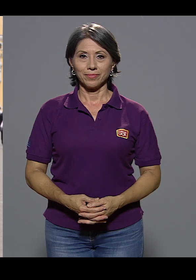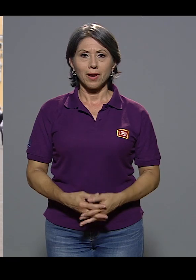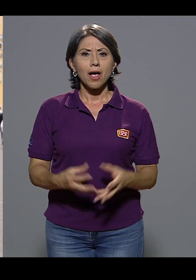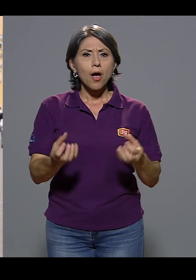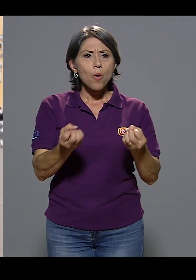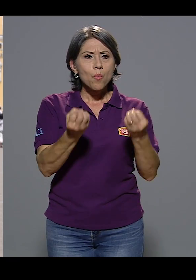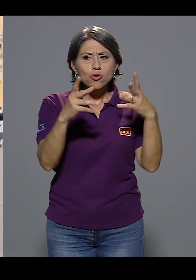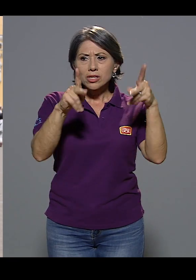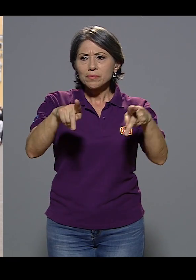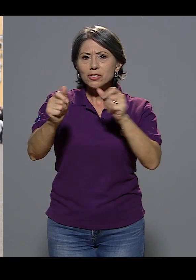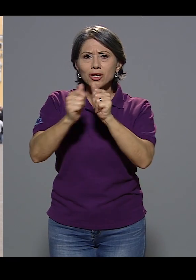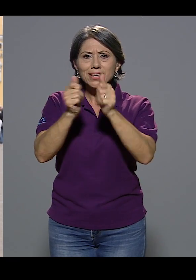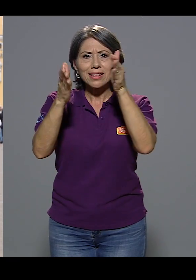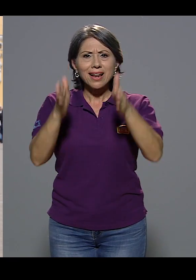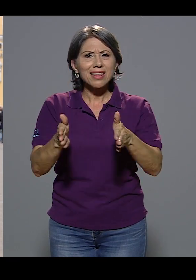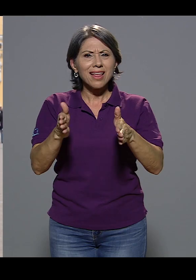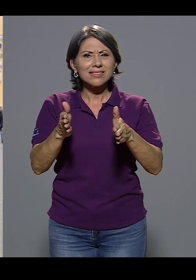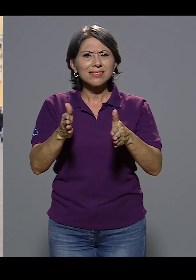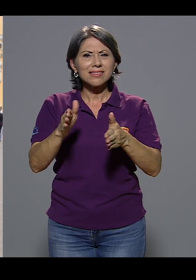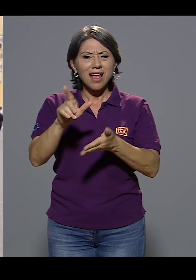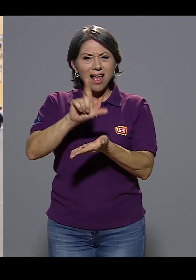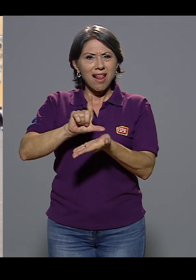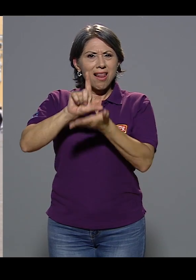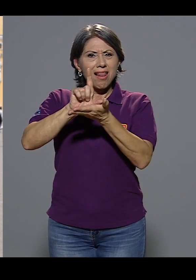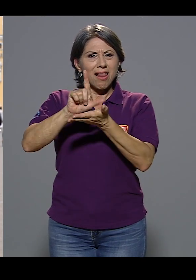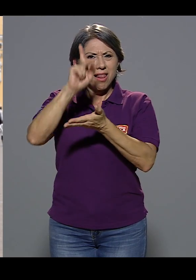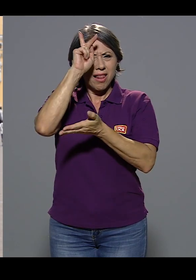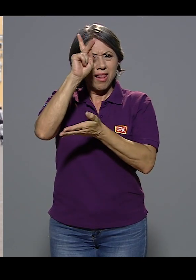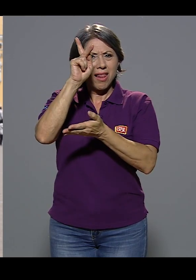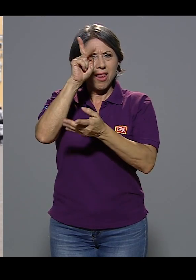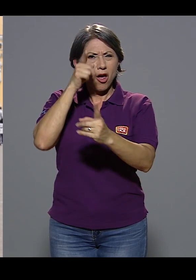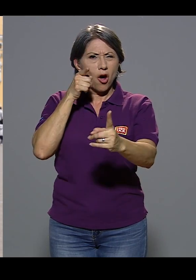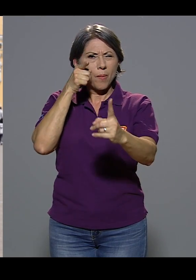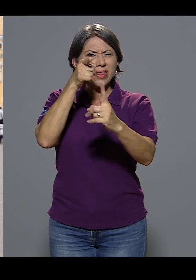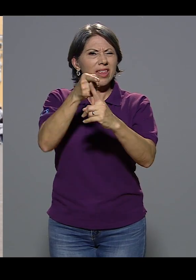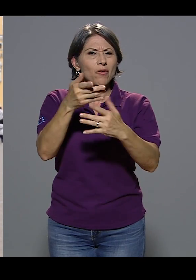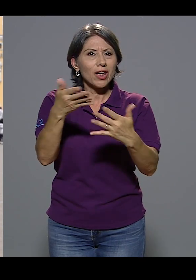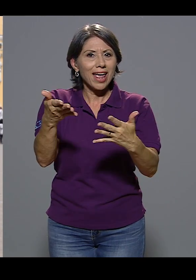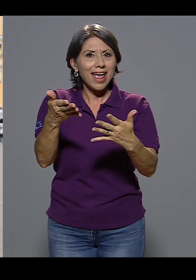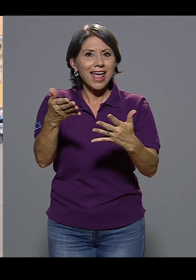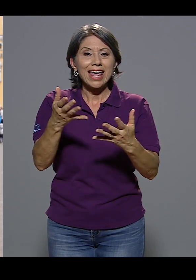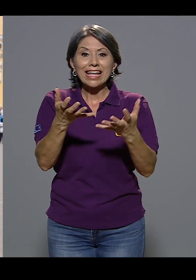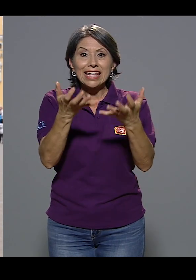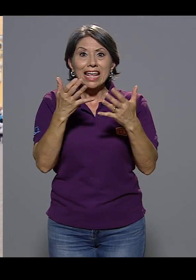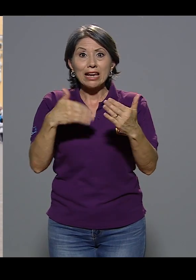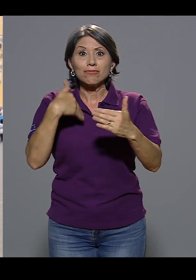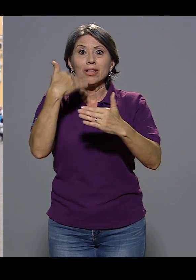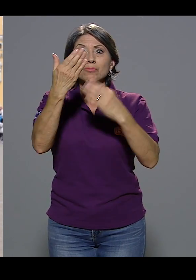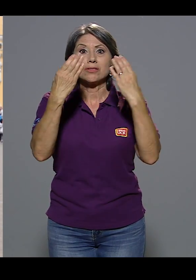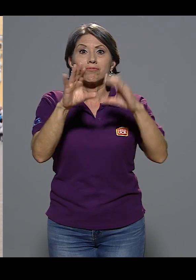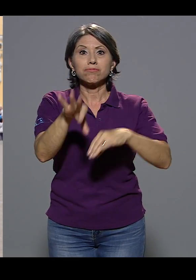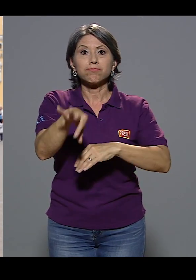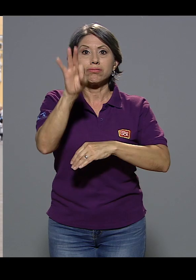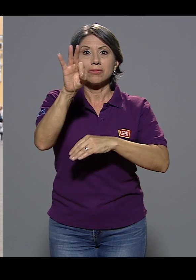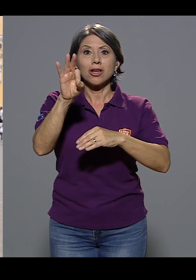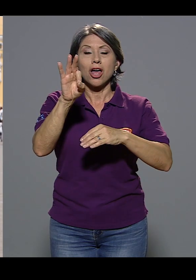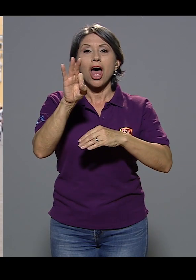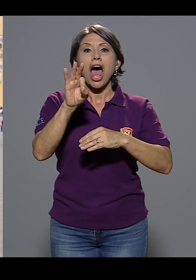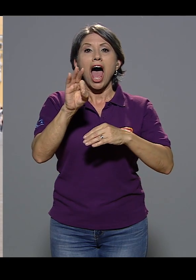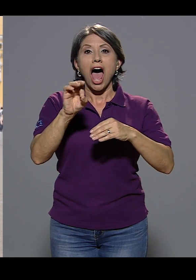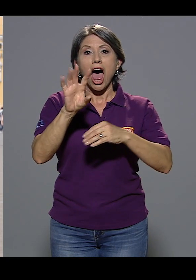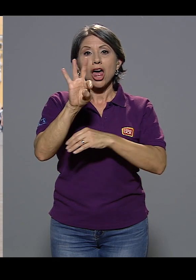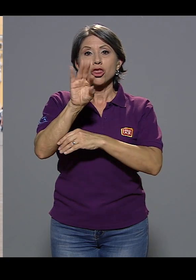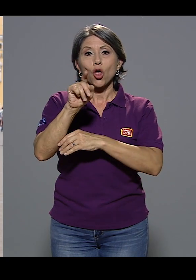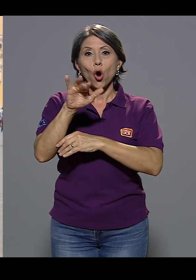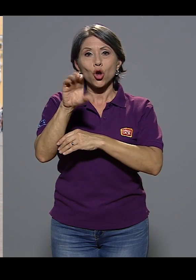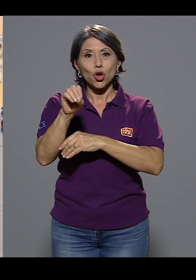Para muchos atletas el objetivo de Lima 2019 fue buscar el pase a Tokio 2020, el sueño